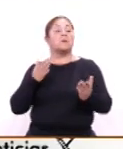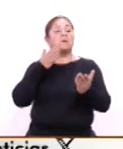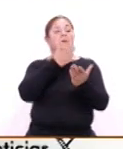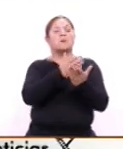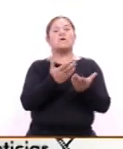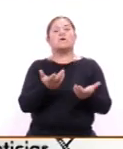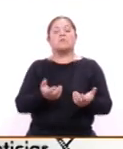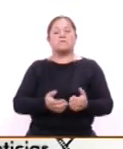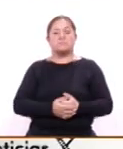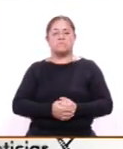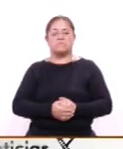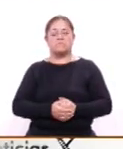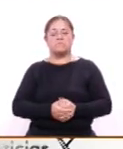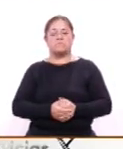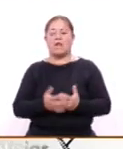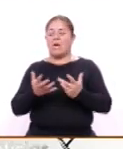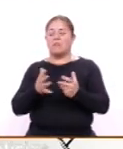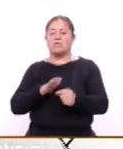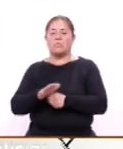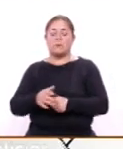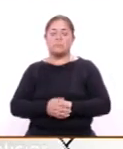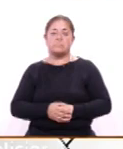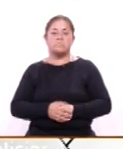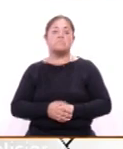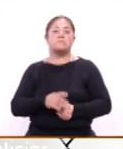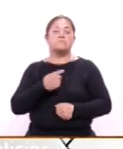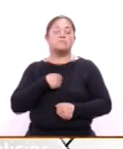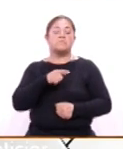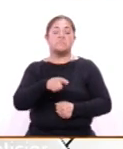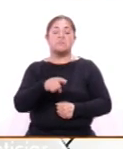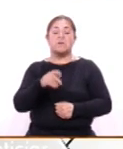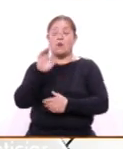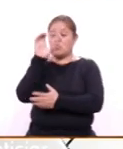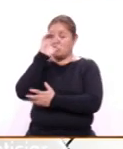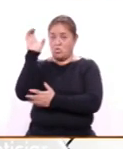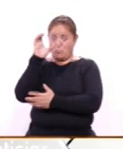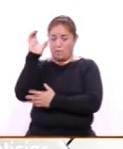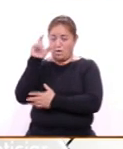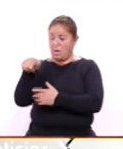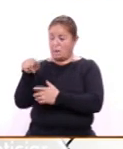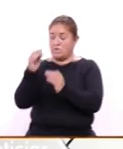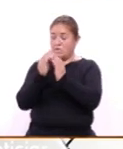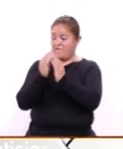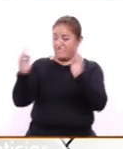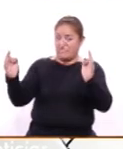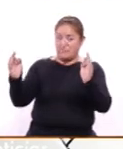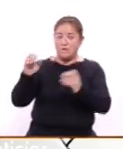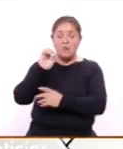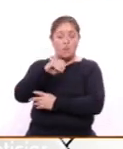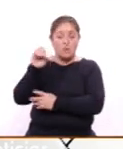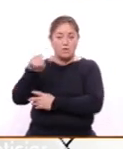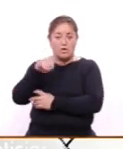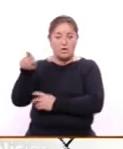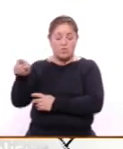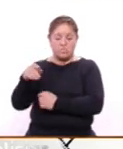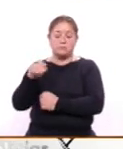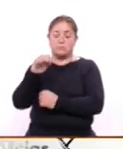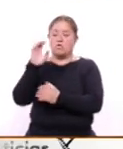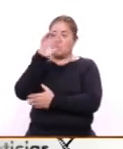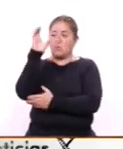¿Qué tienen que hacer? Exactamente, estamos en la avenida Ocotla, es frente al Covat 03,